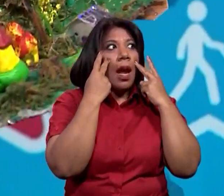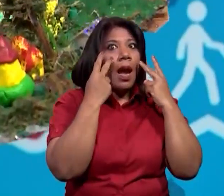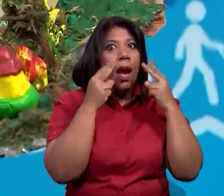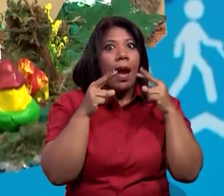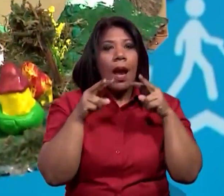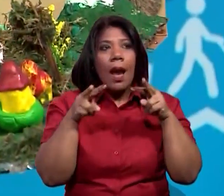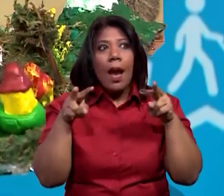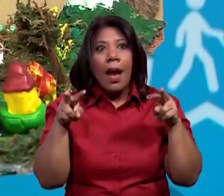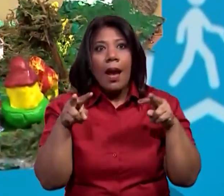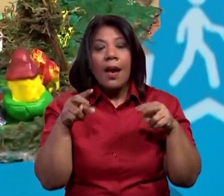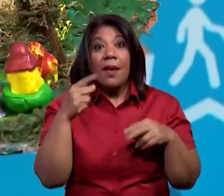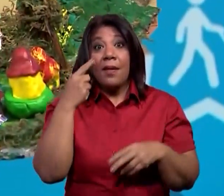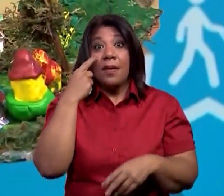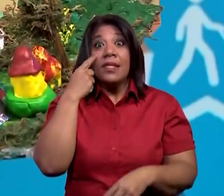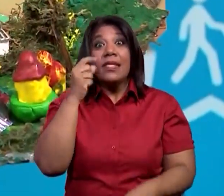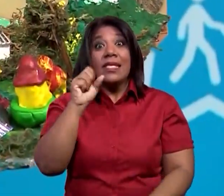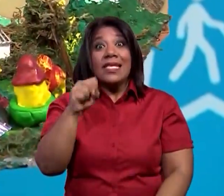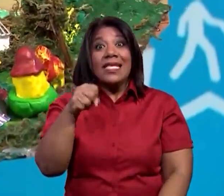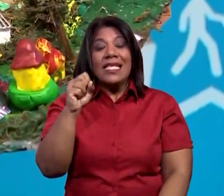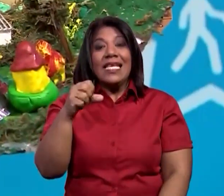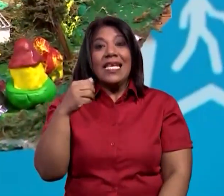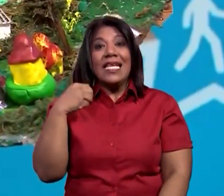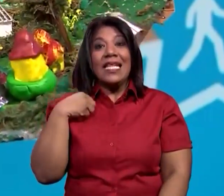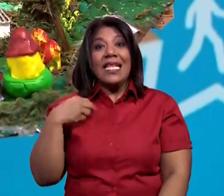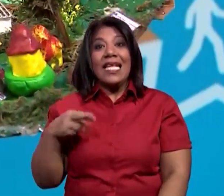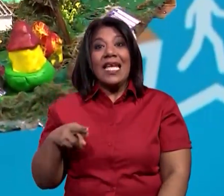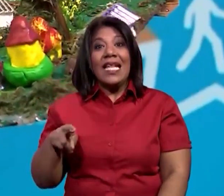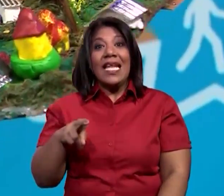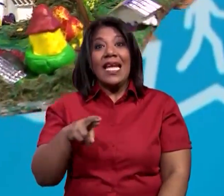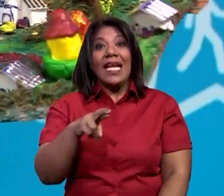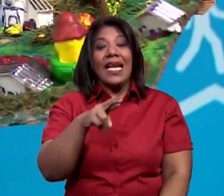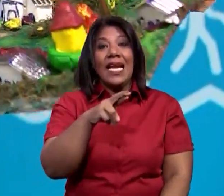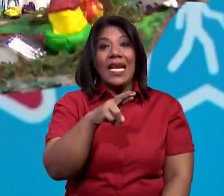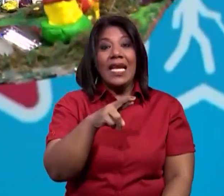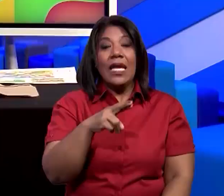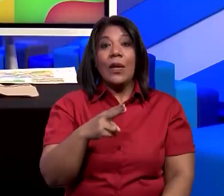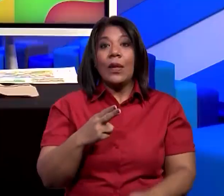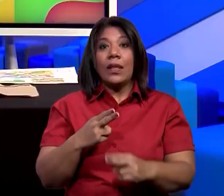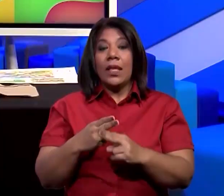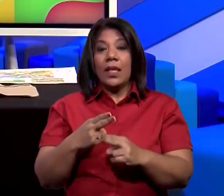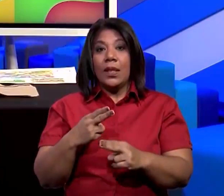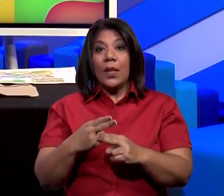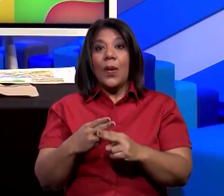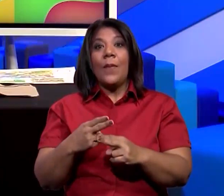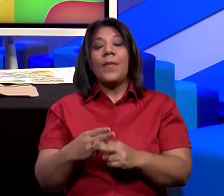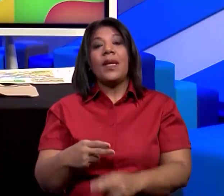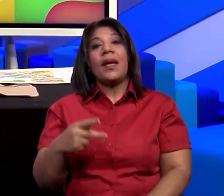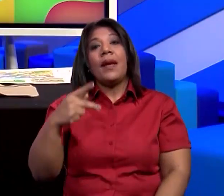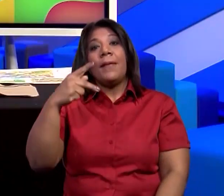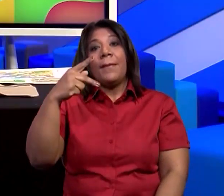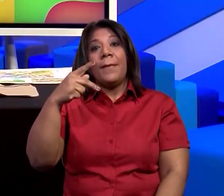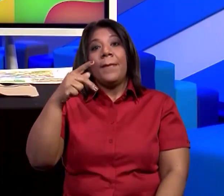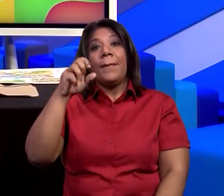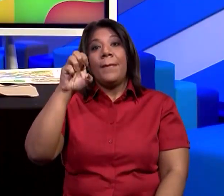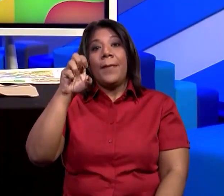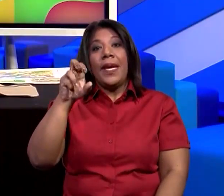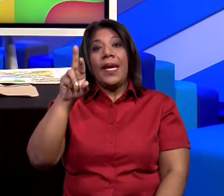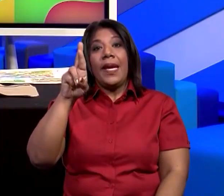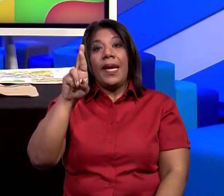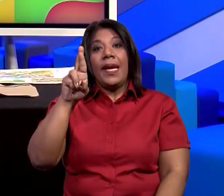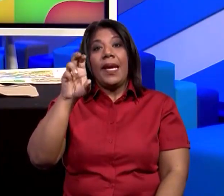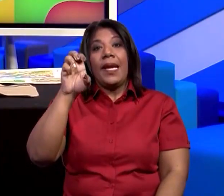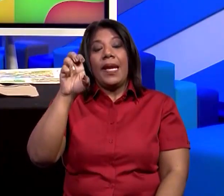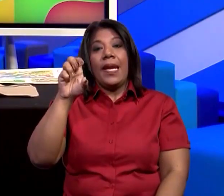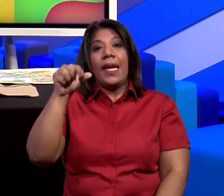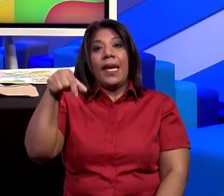ríos, hay un río que se llama Perequeté. Y cada uno de ustedes en su comunidad sabe cuáles son